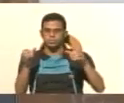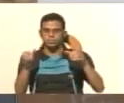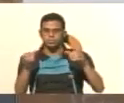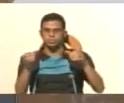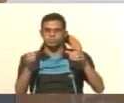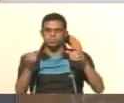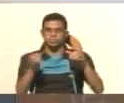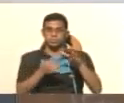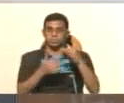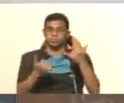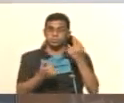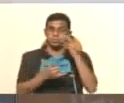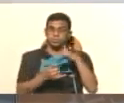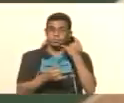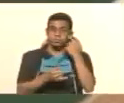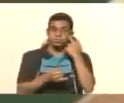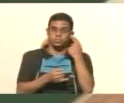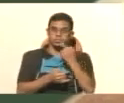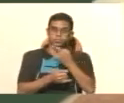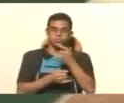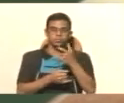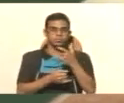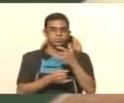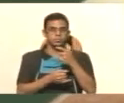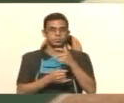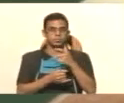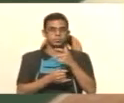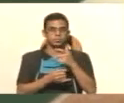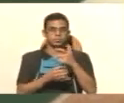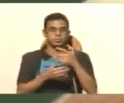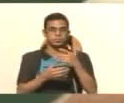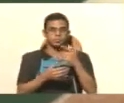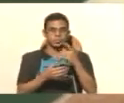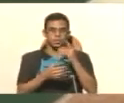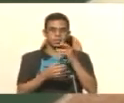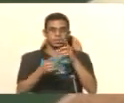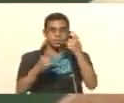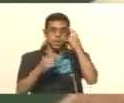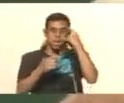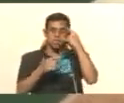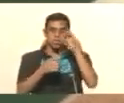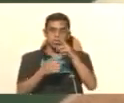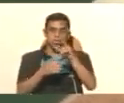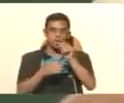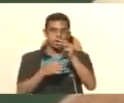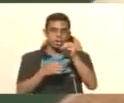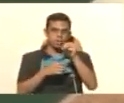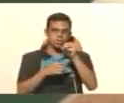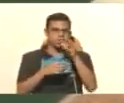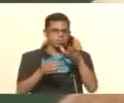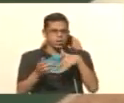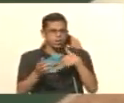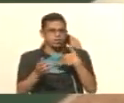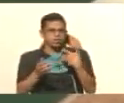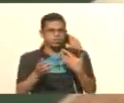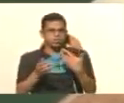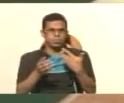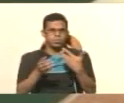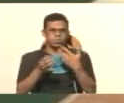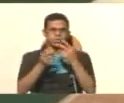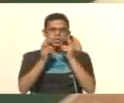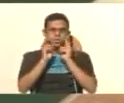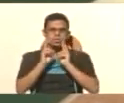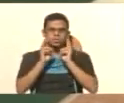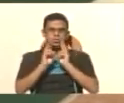memoria RAM y ya podemos ver que la compañera Gina tiene el bloque de la memoria RAM. Para hacerle mantenimiento a esta